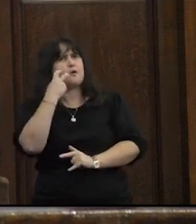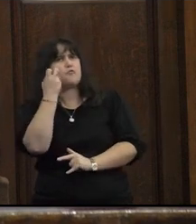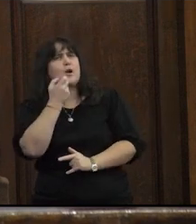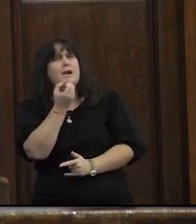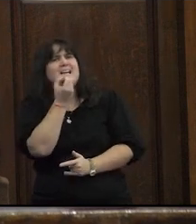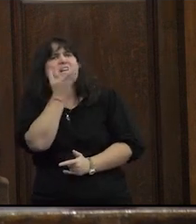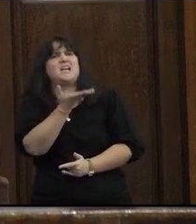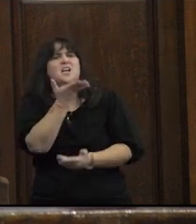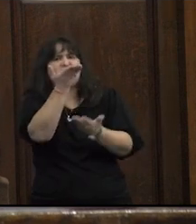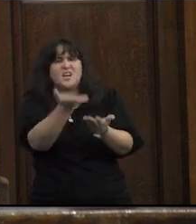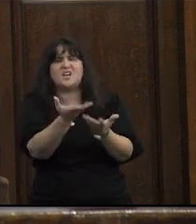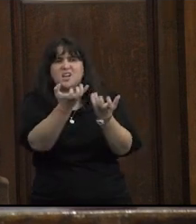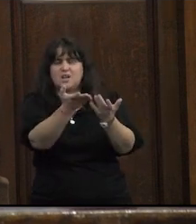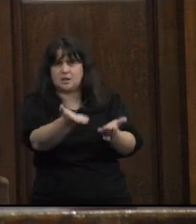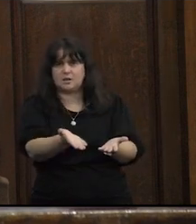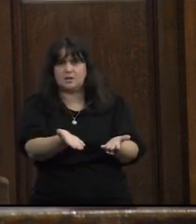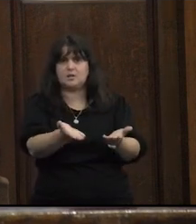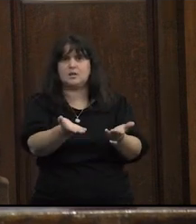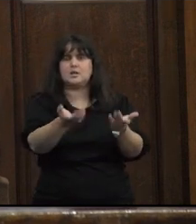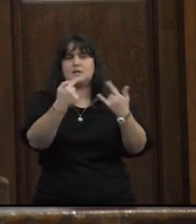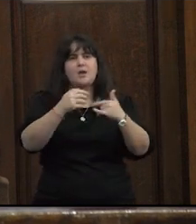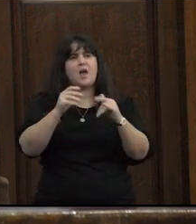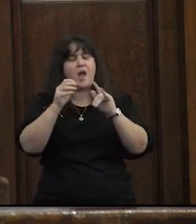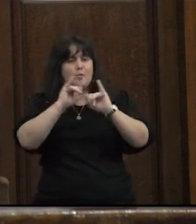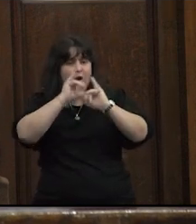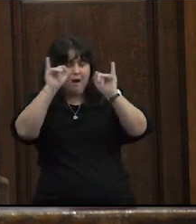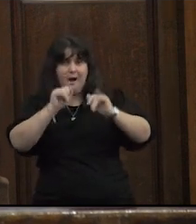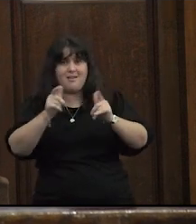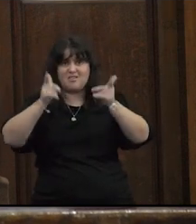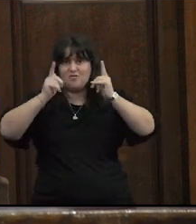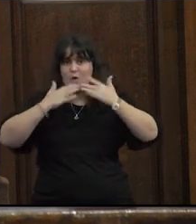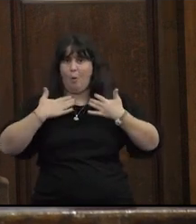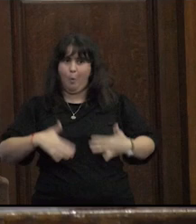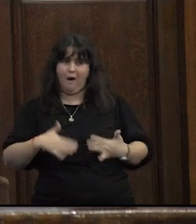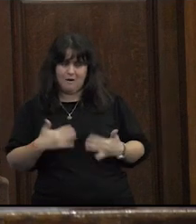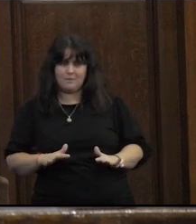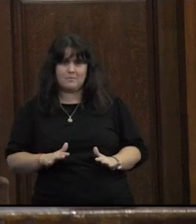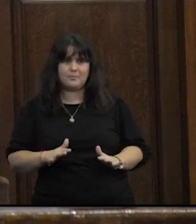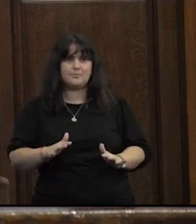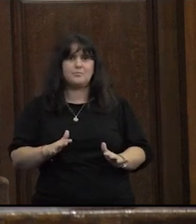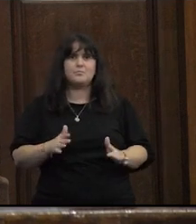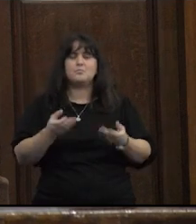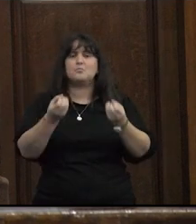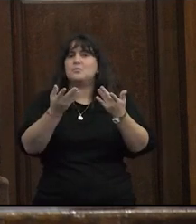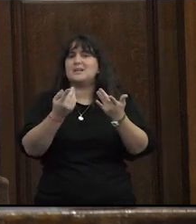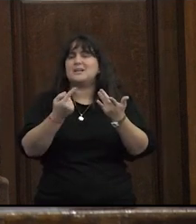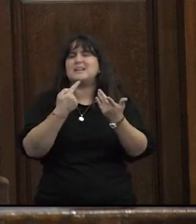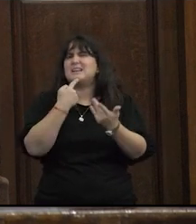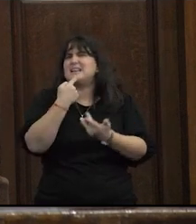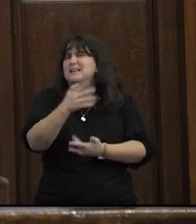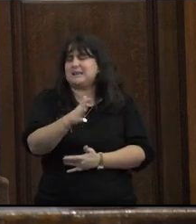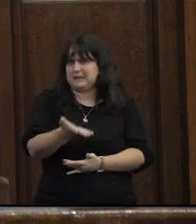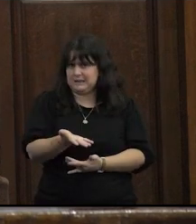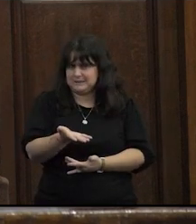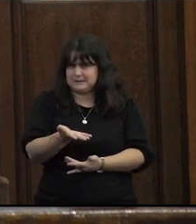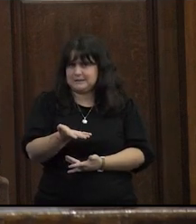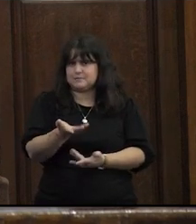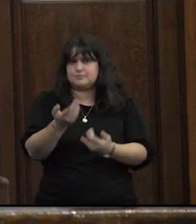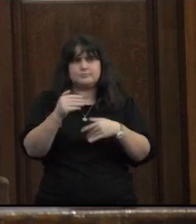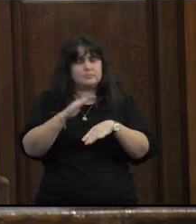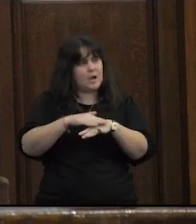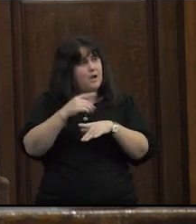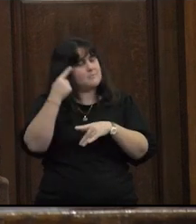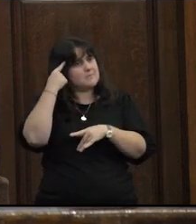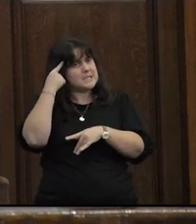verdadero deseo el disfrutar el cuerpo porque lo que quiero señalar es esto